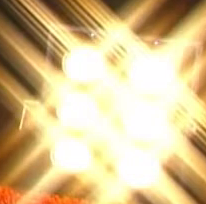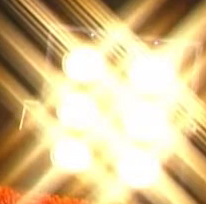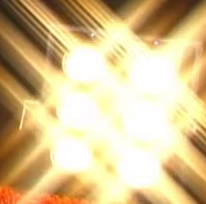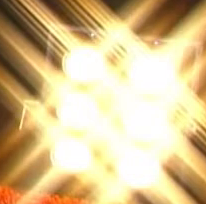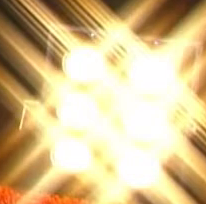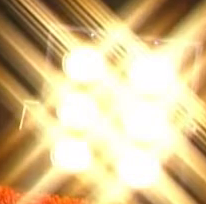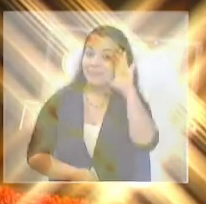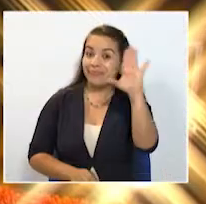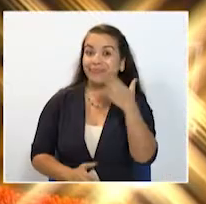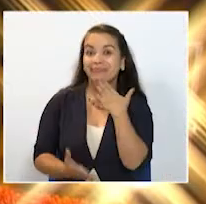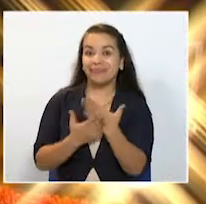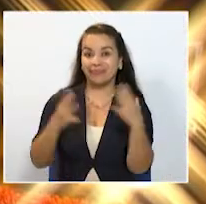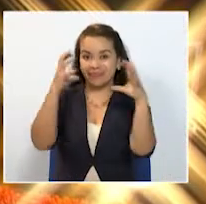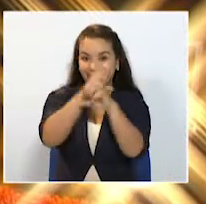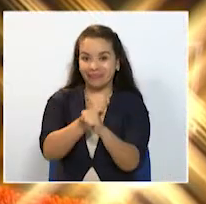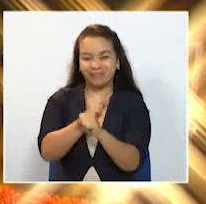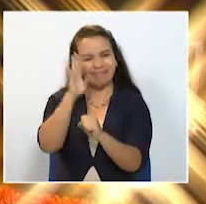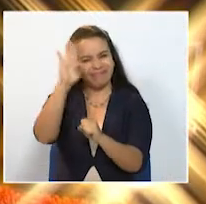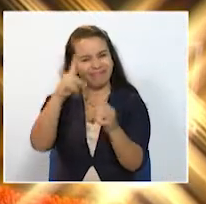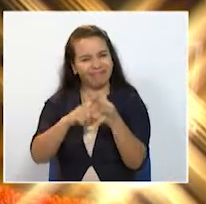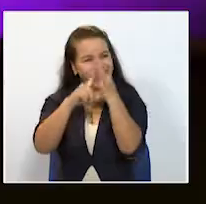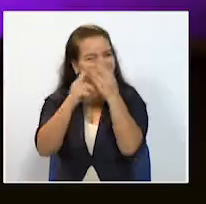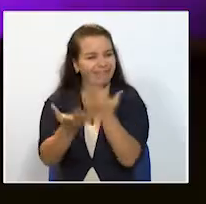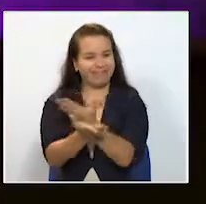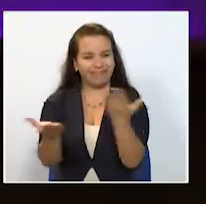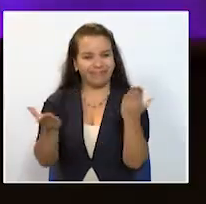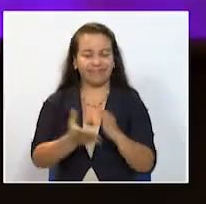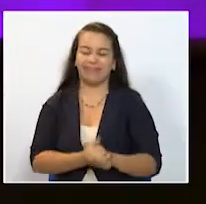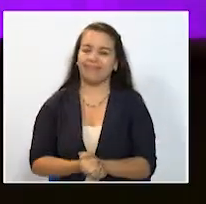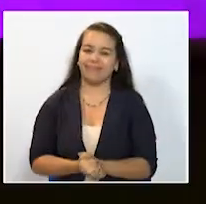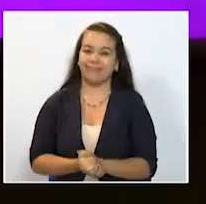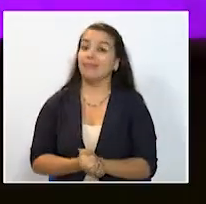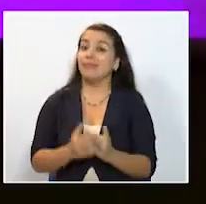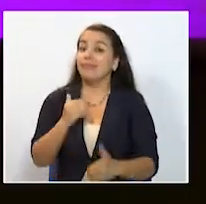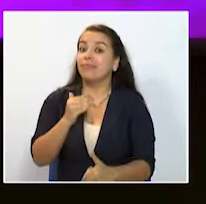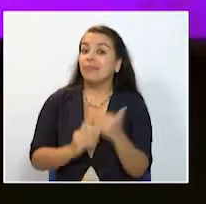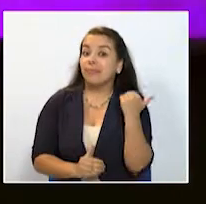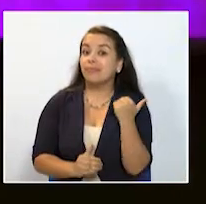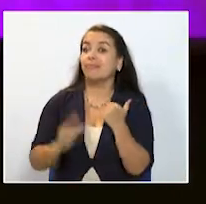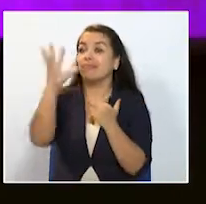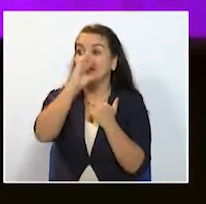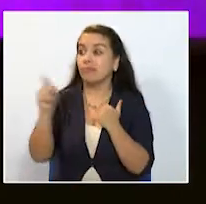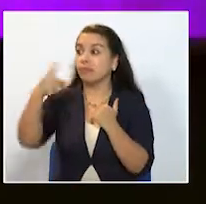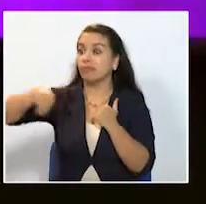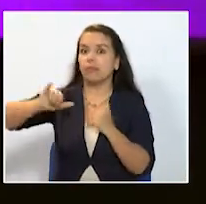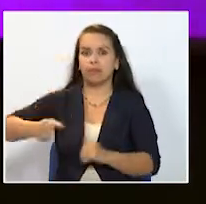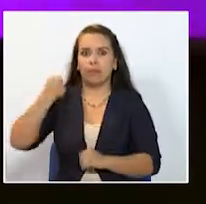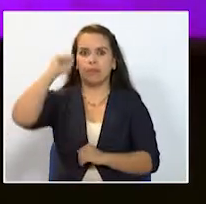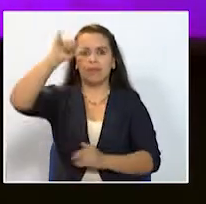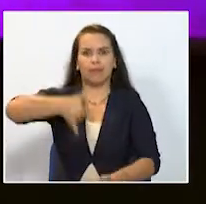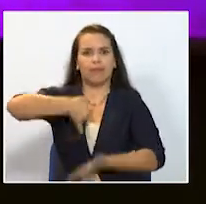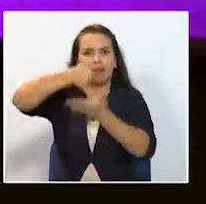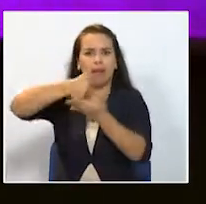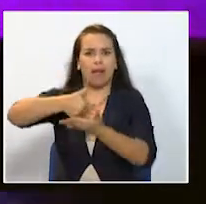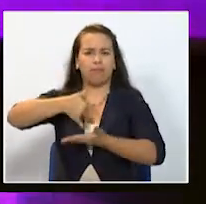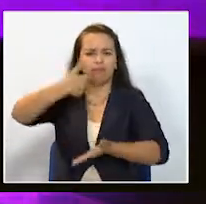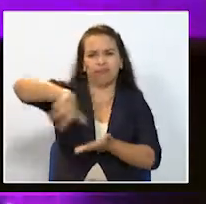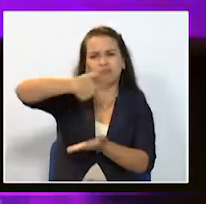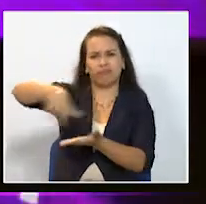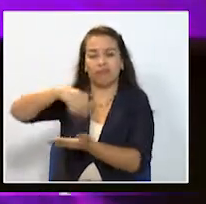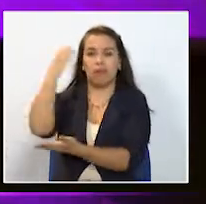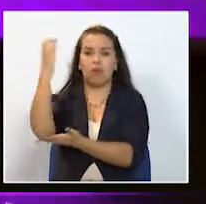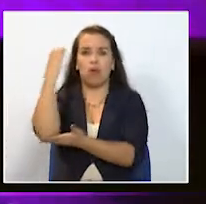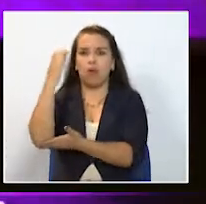Hola, muy buenas noches un saludo muy especial Iniciamos con los quindianos ganadores del concurso All Dance Colombia que se